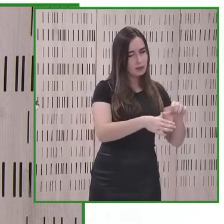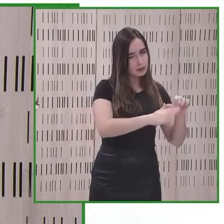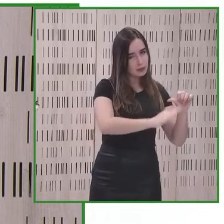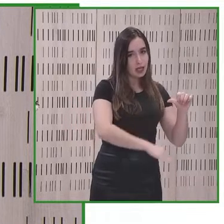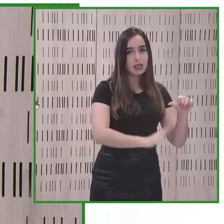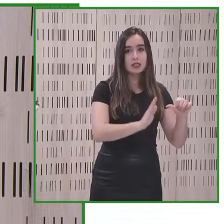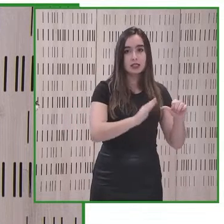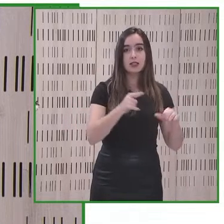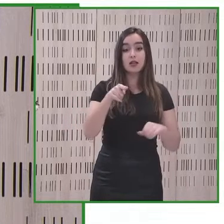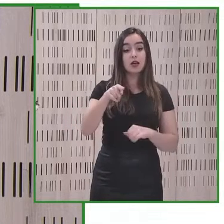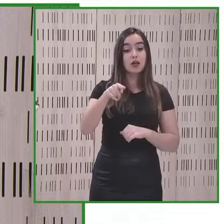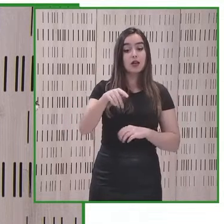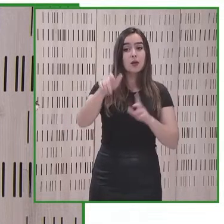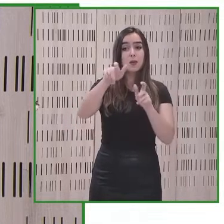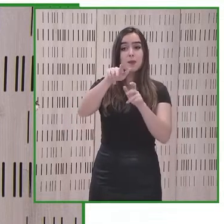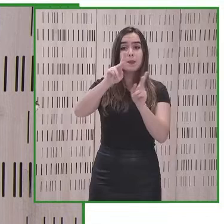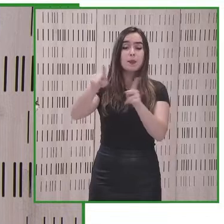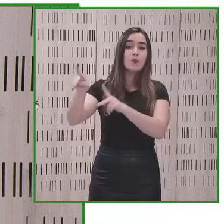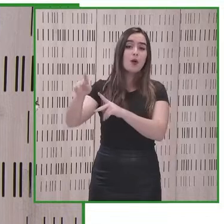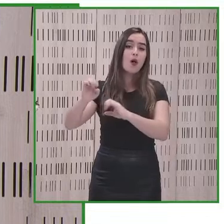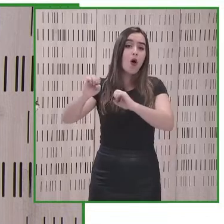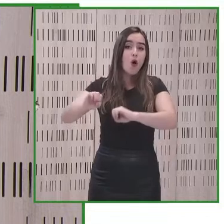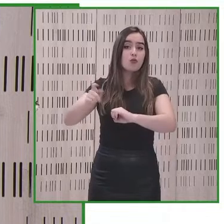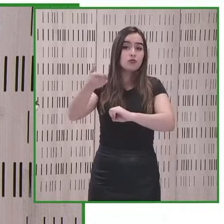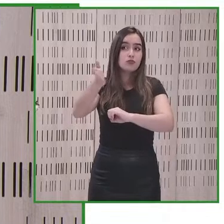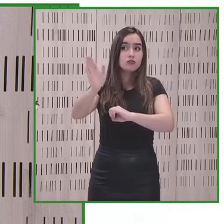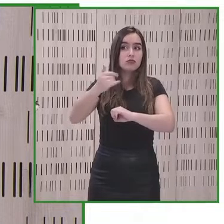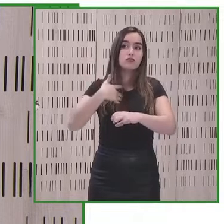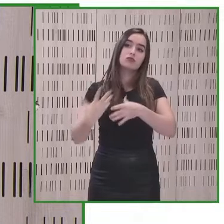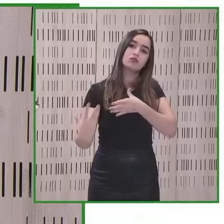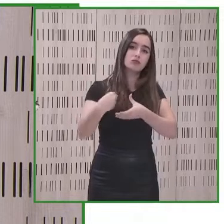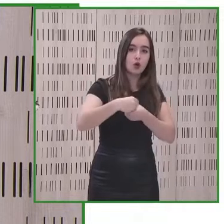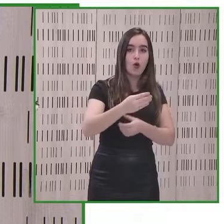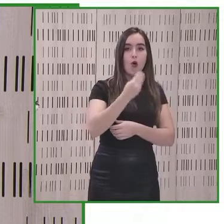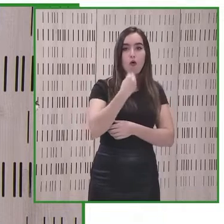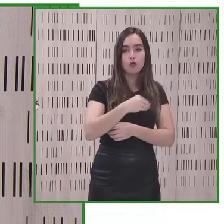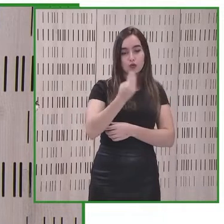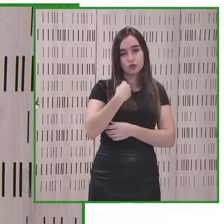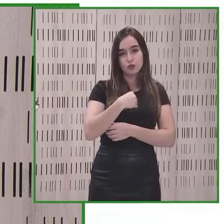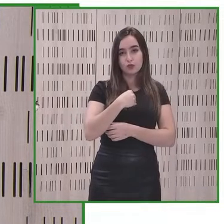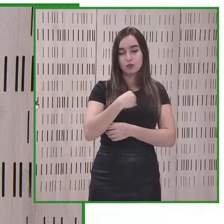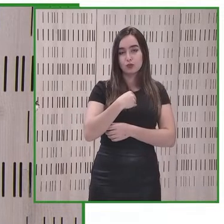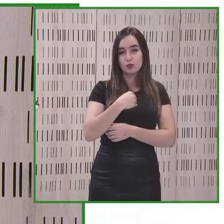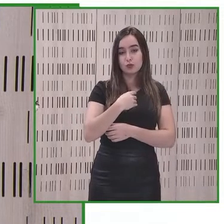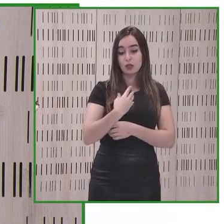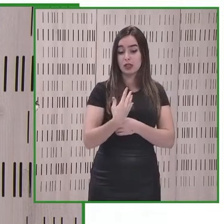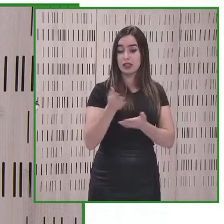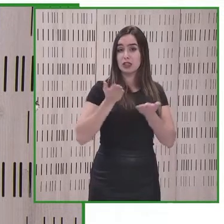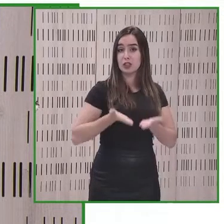mayores también al mundo del consumo muchos productos y servicios no los consumen porque no son accesibles y son personas que tienen algunas limitaciones